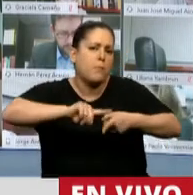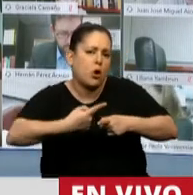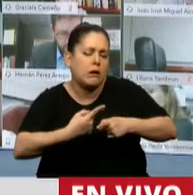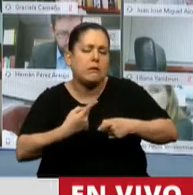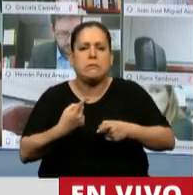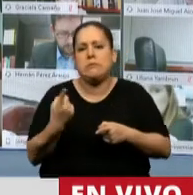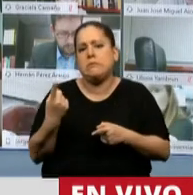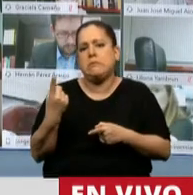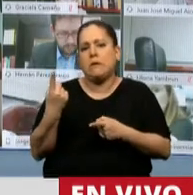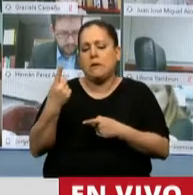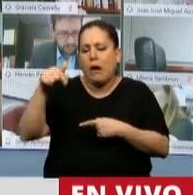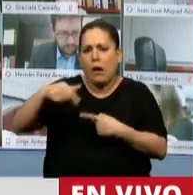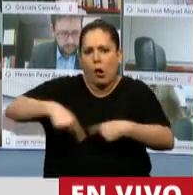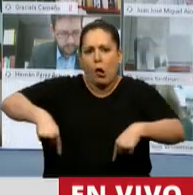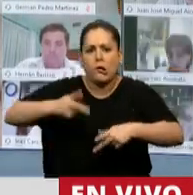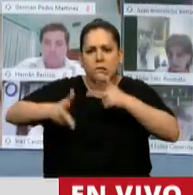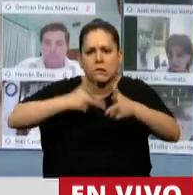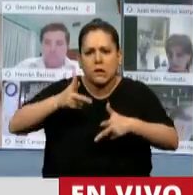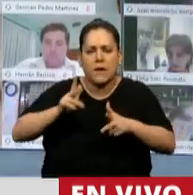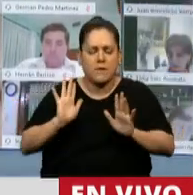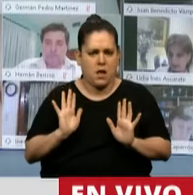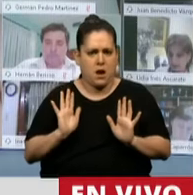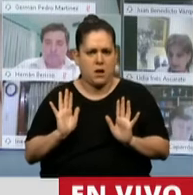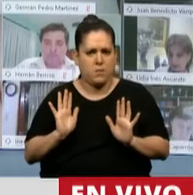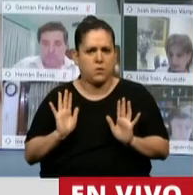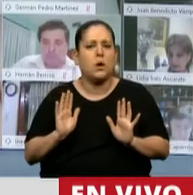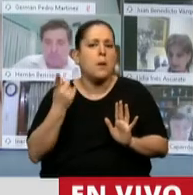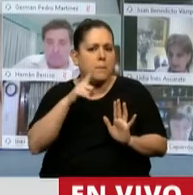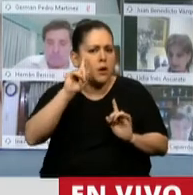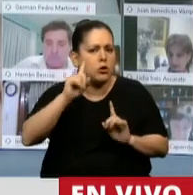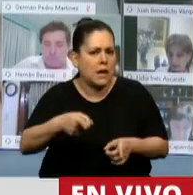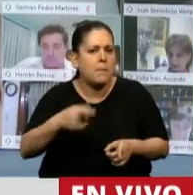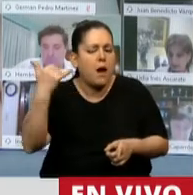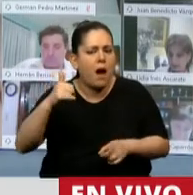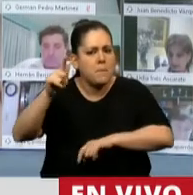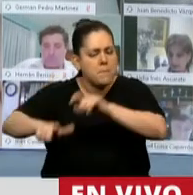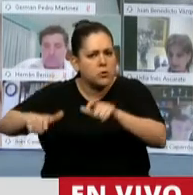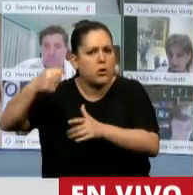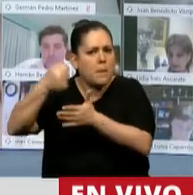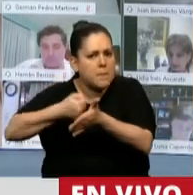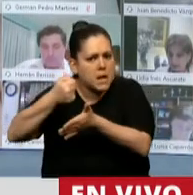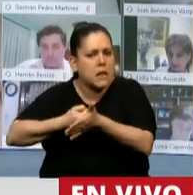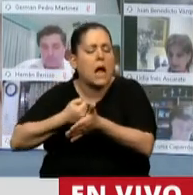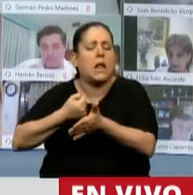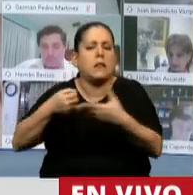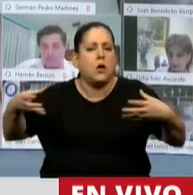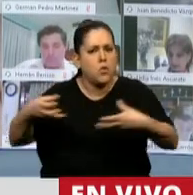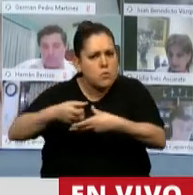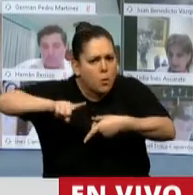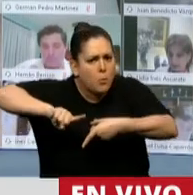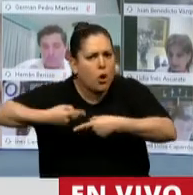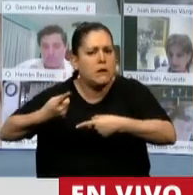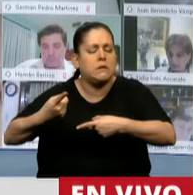ni que hablar en el día de hoy, y con cierta razón. Pero también están estos militantes, también están estas fuerzas políticas